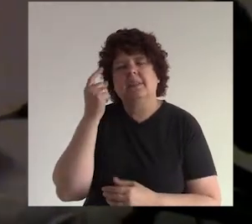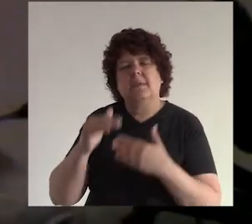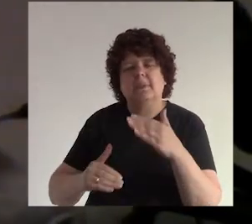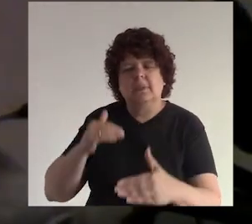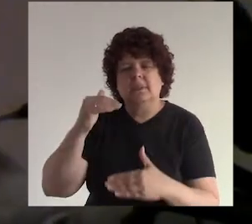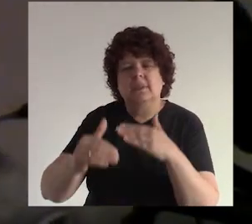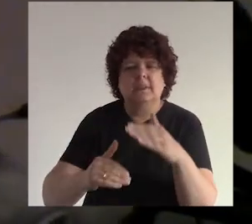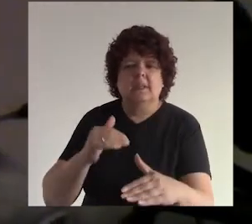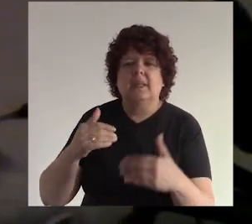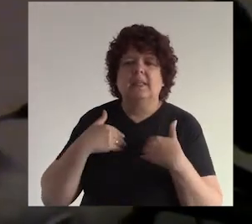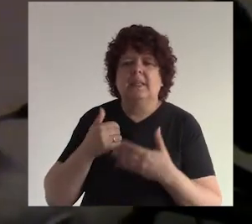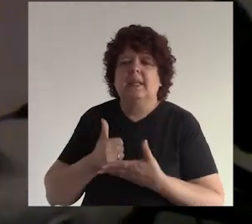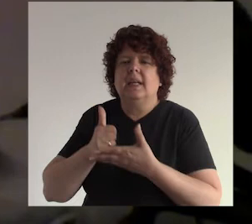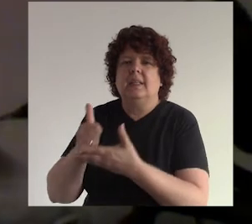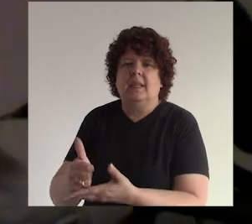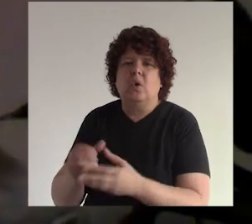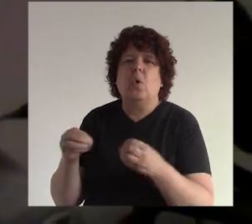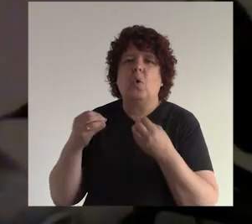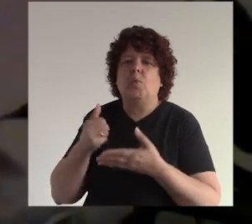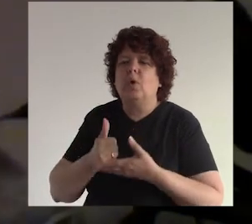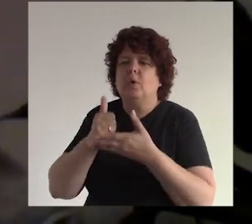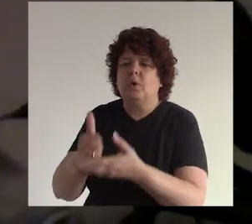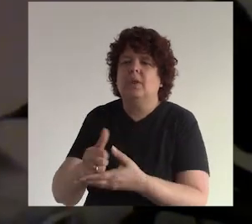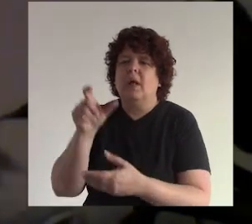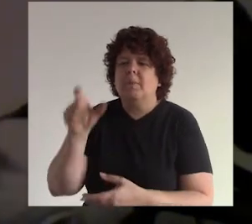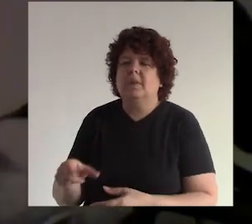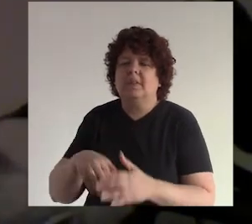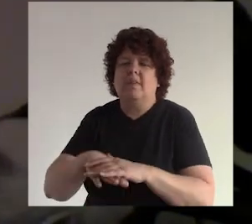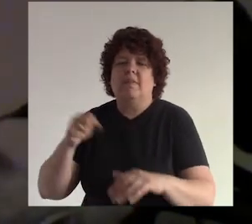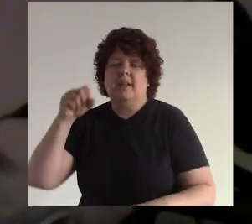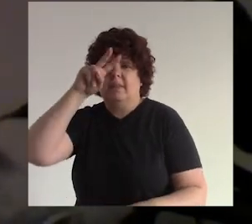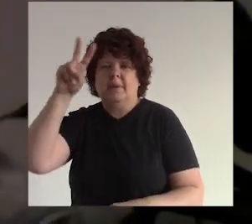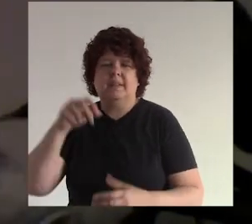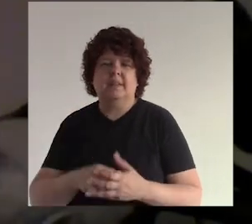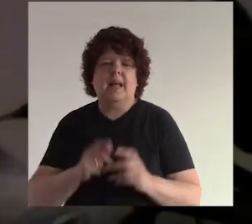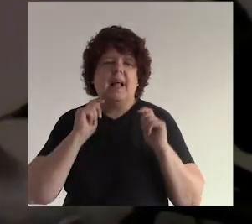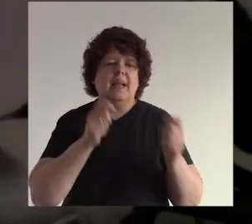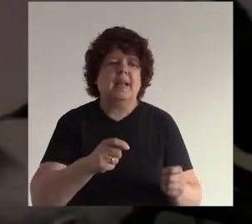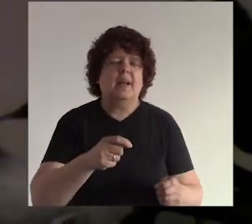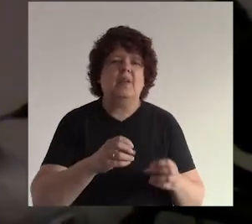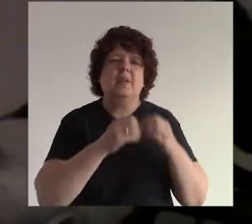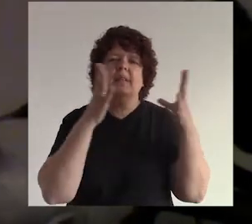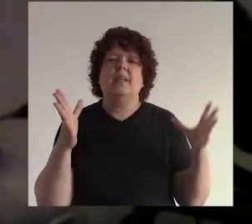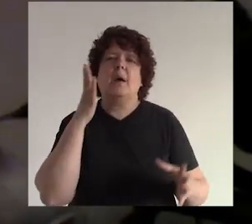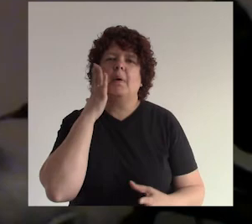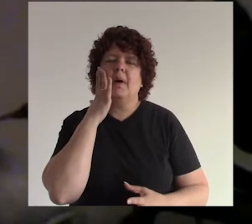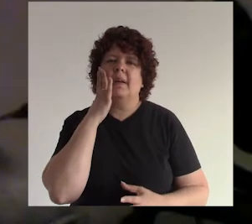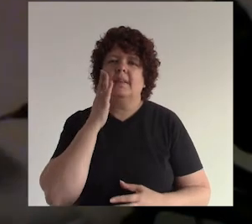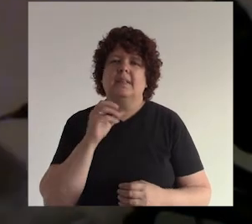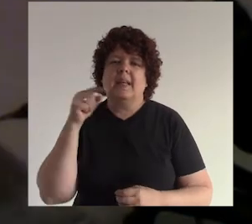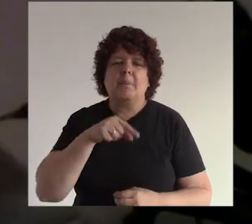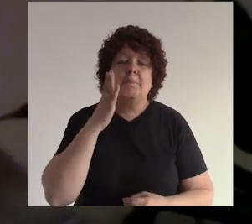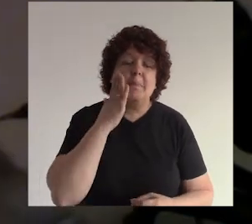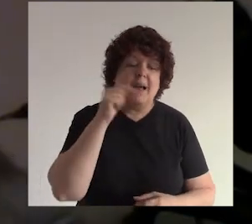entendí en el proceso de que tenía que ayudarlo ¿cómo ayudas a una persona que está fuera del país a enviarle un regalo por el bien a mamá a su